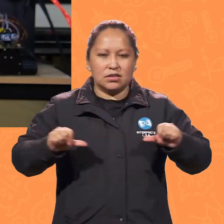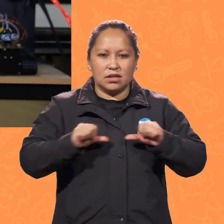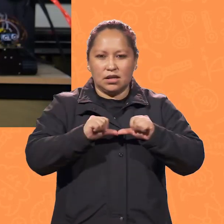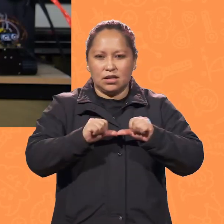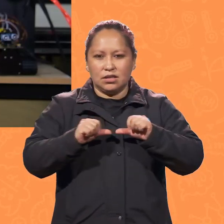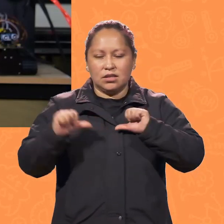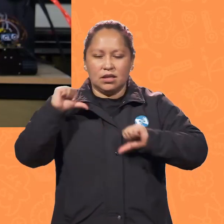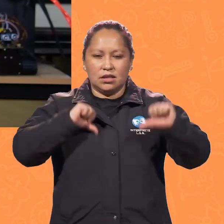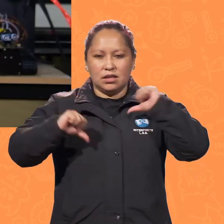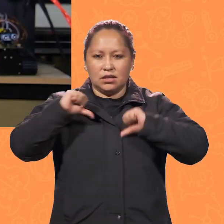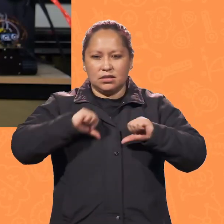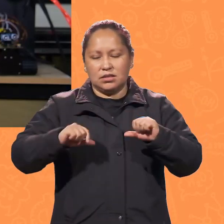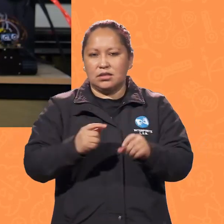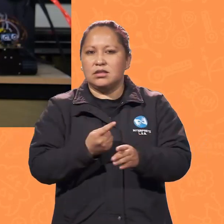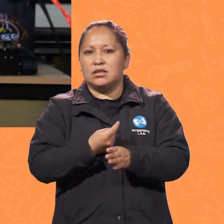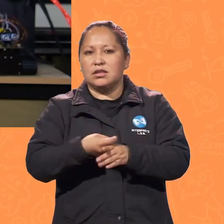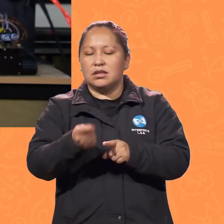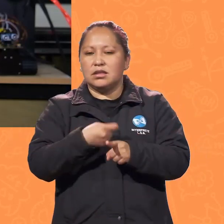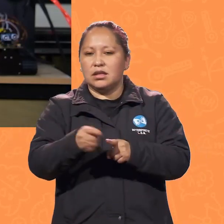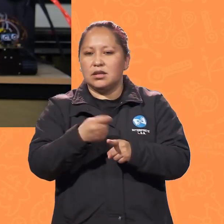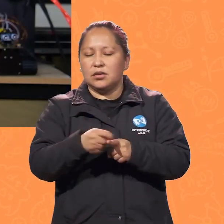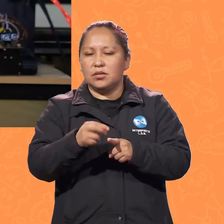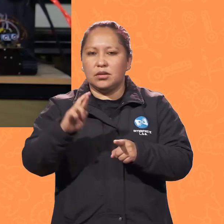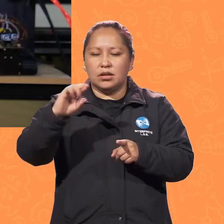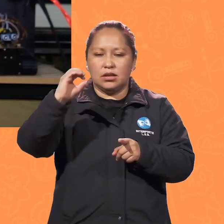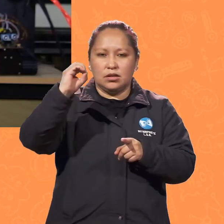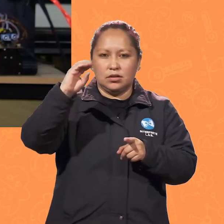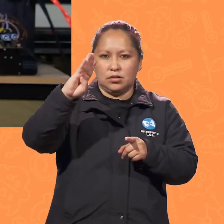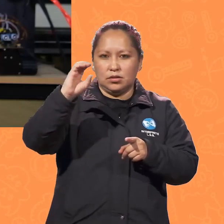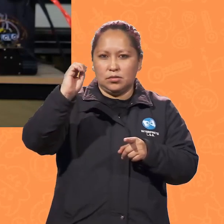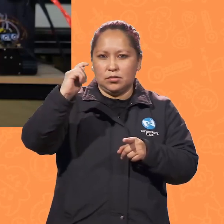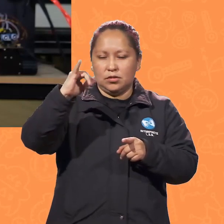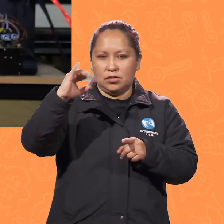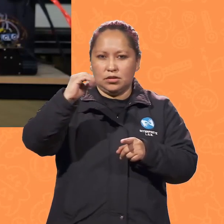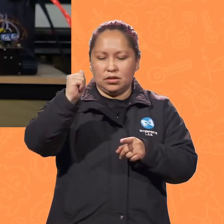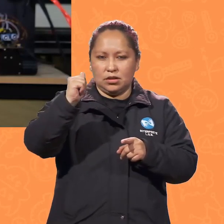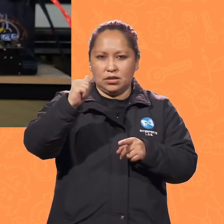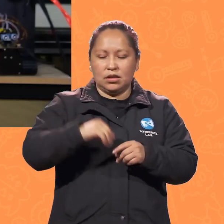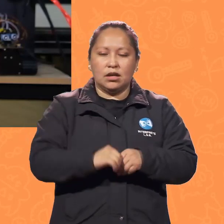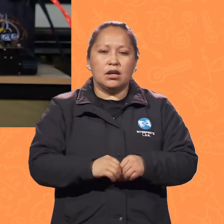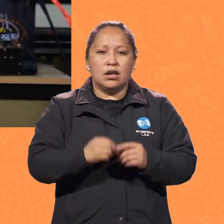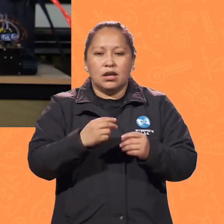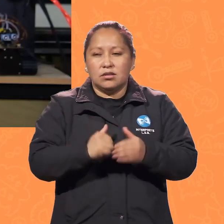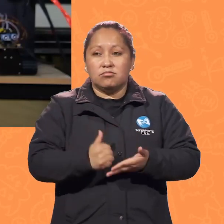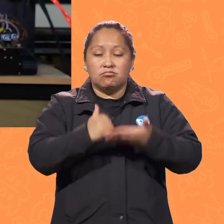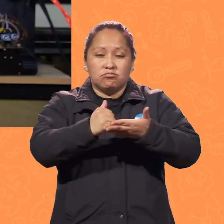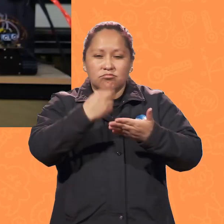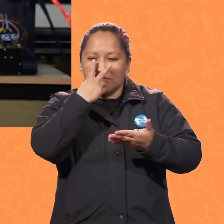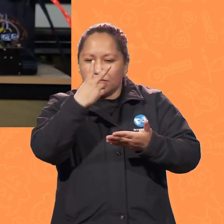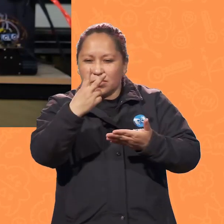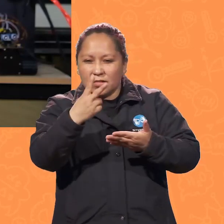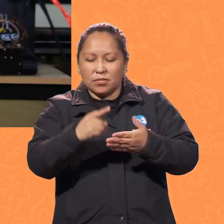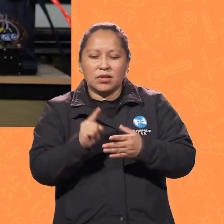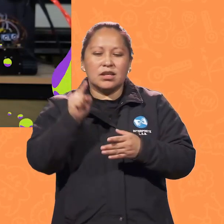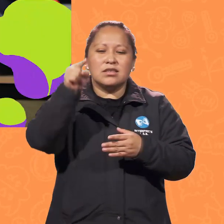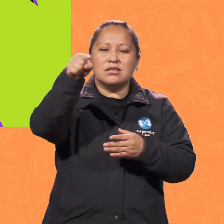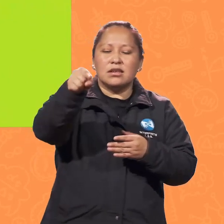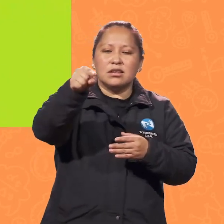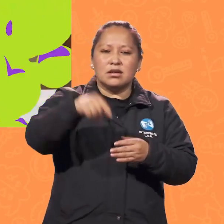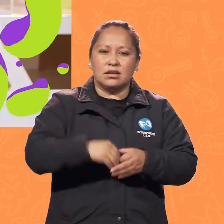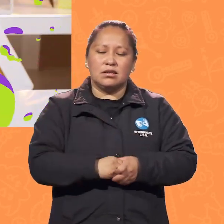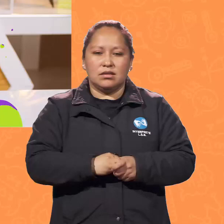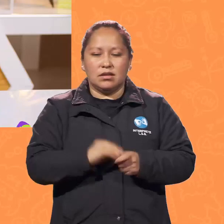tecnología, la robótica nos da la oportunidad de tener una visión más amplia para buscar soluciones a los problemas de nuestra realidad.